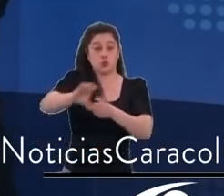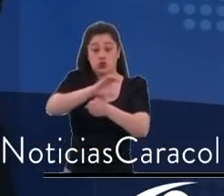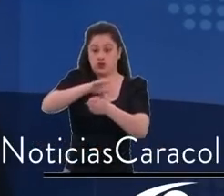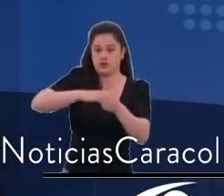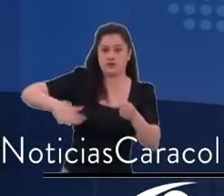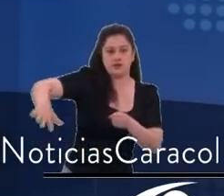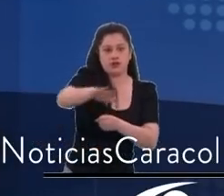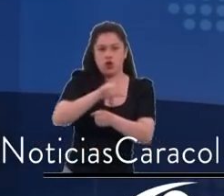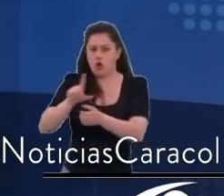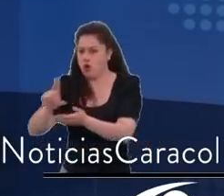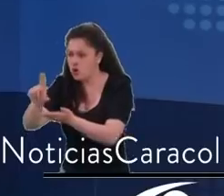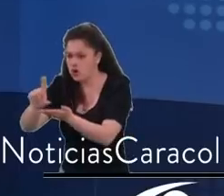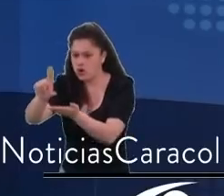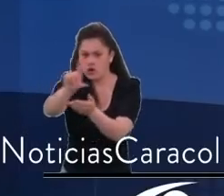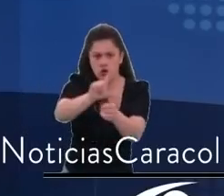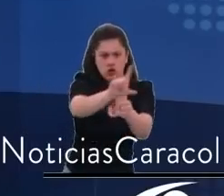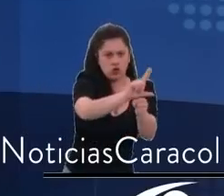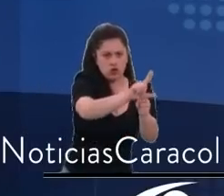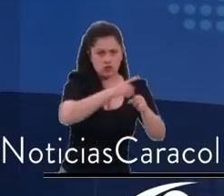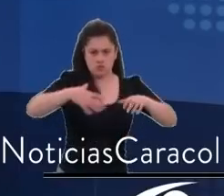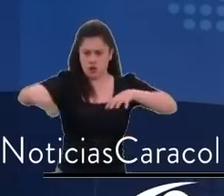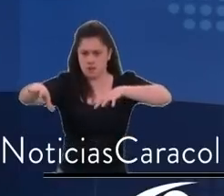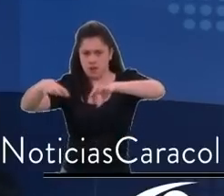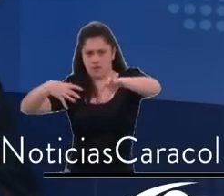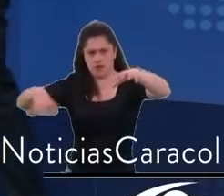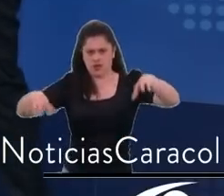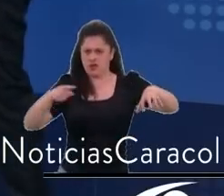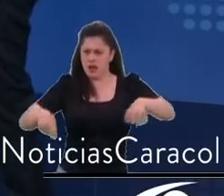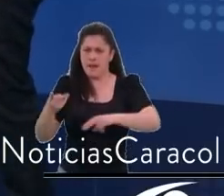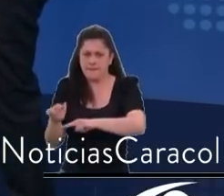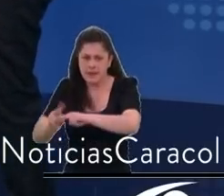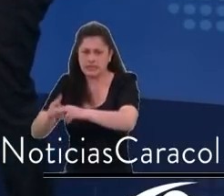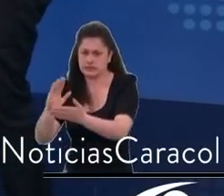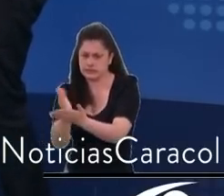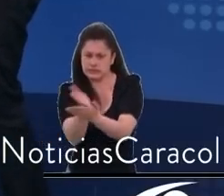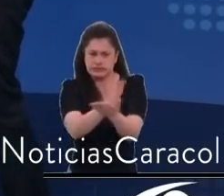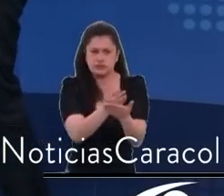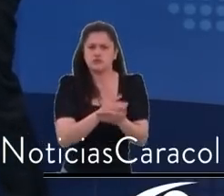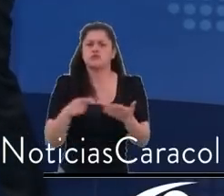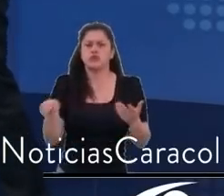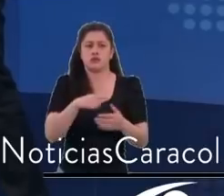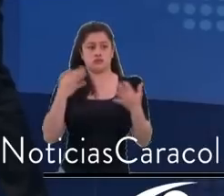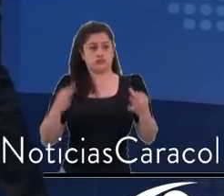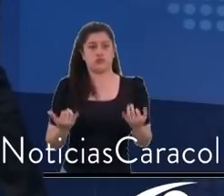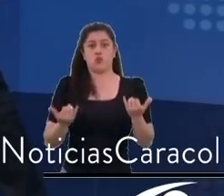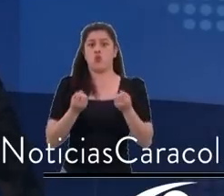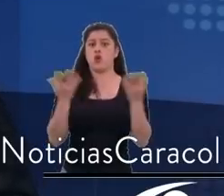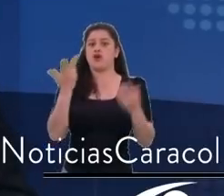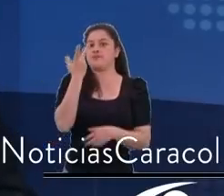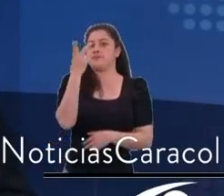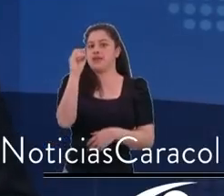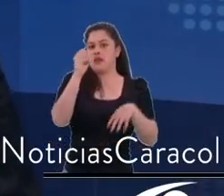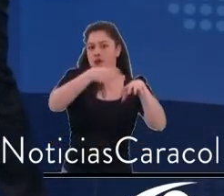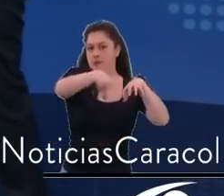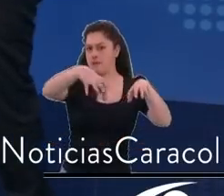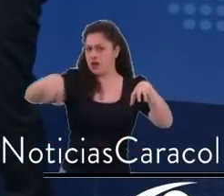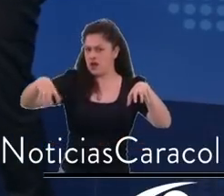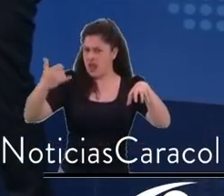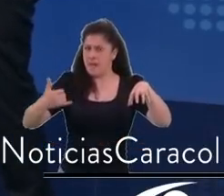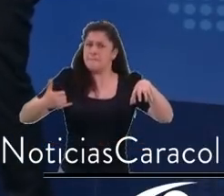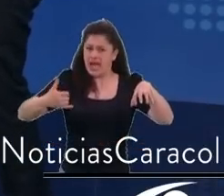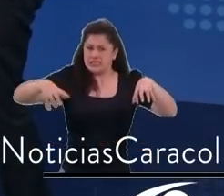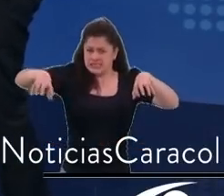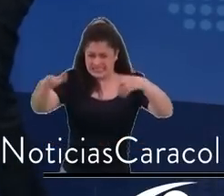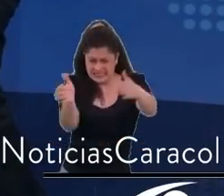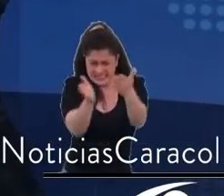Es decir, Bogotá tiene 20 localidades en este momento. Usted quiere volver a Bogotá una ciudad de 30 localidades.